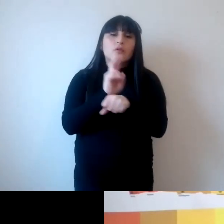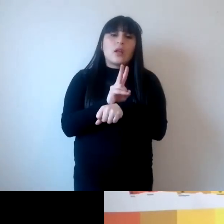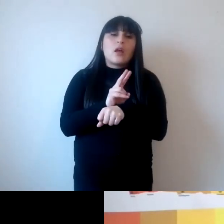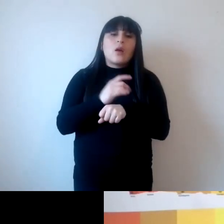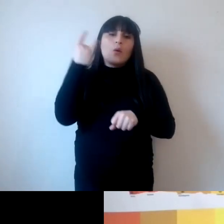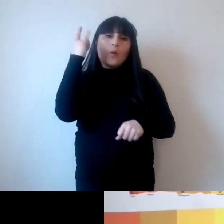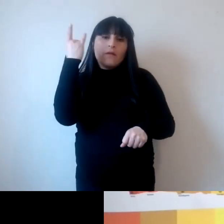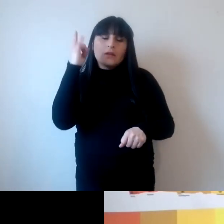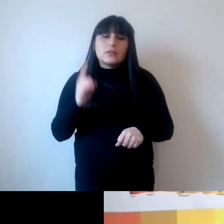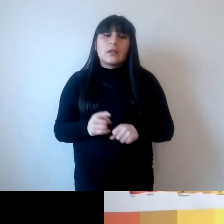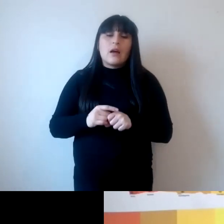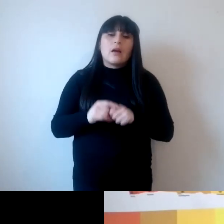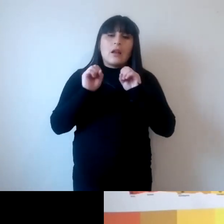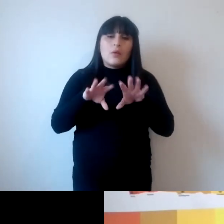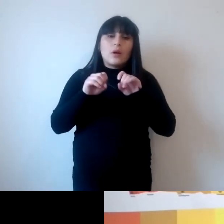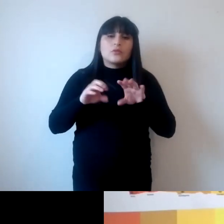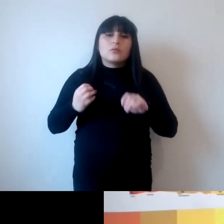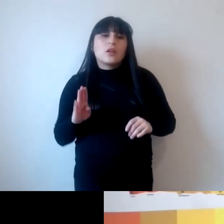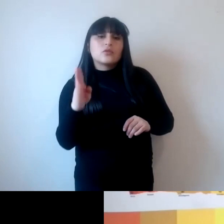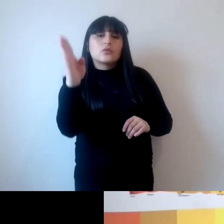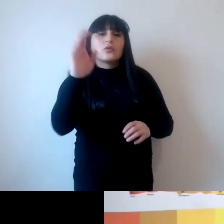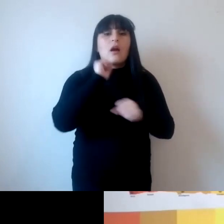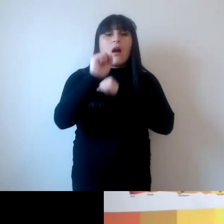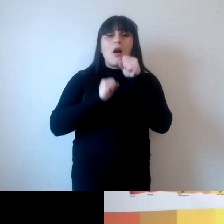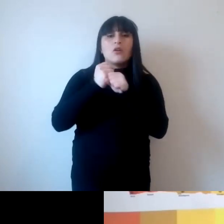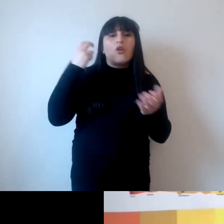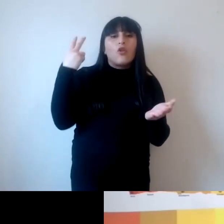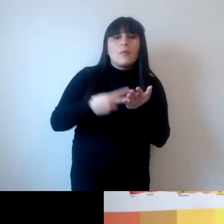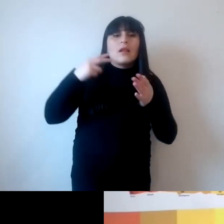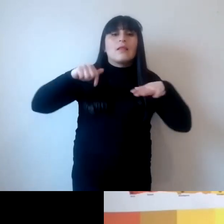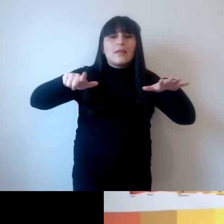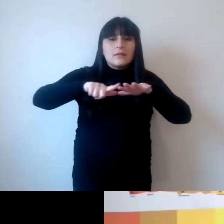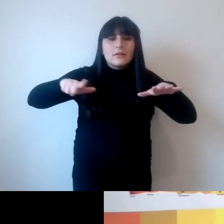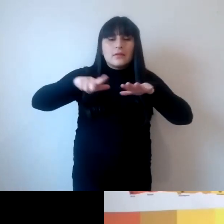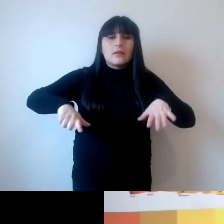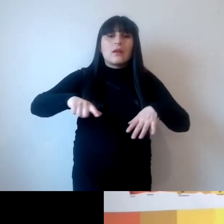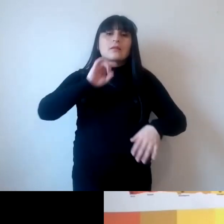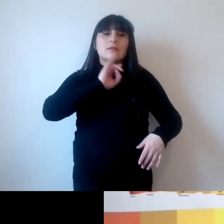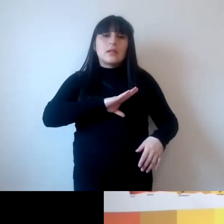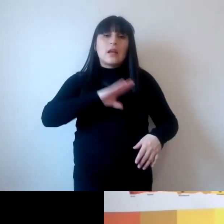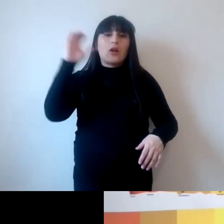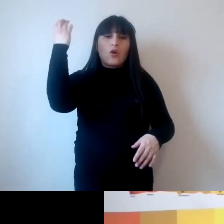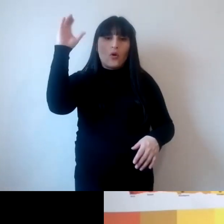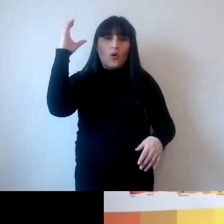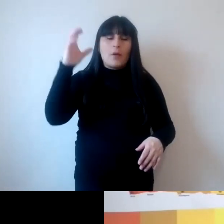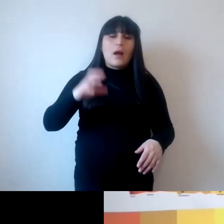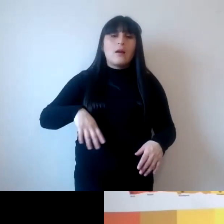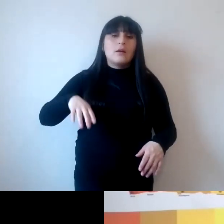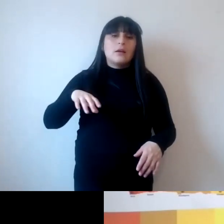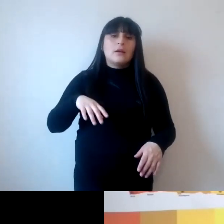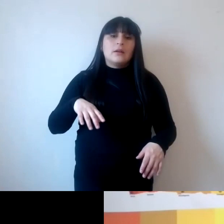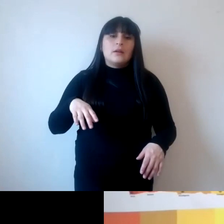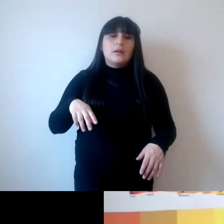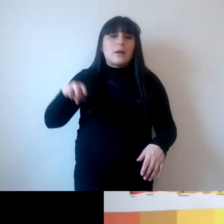sostenibilidad desde el año 2017 en Chile, Colombia y Perú un tema recurrente es la pregunta de cómo los profesores